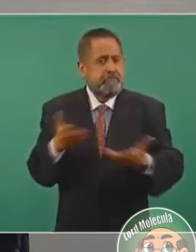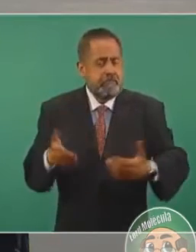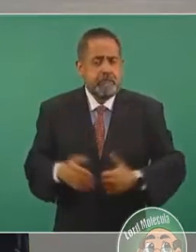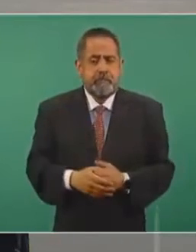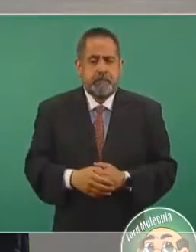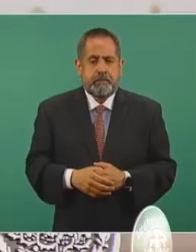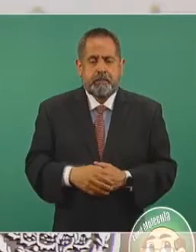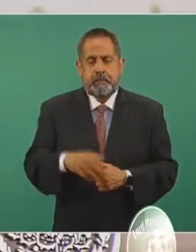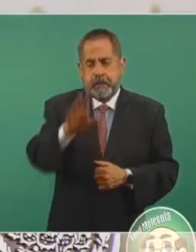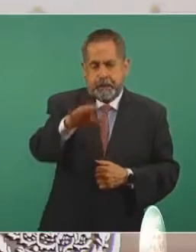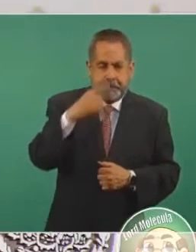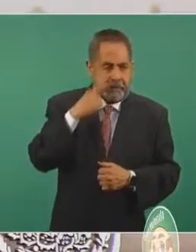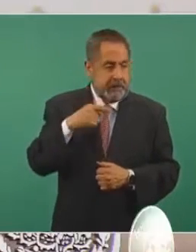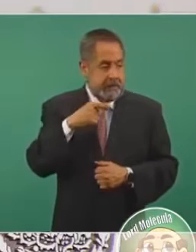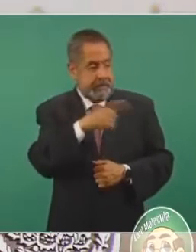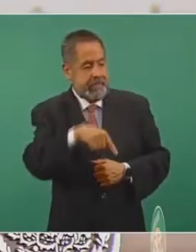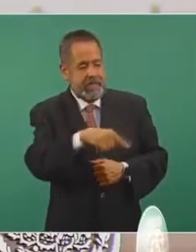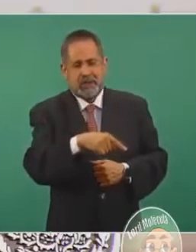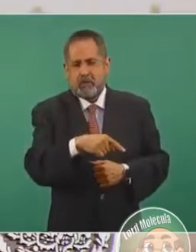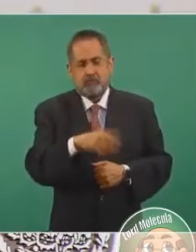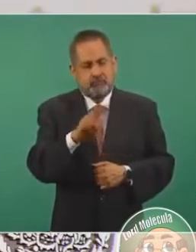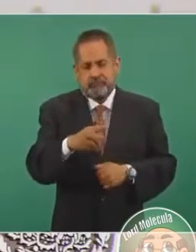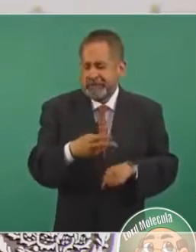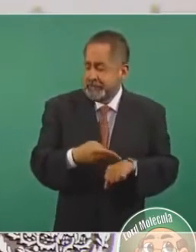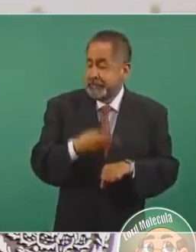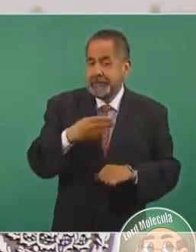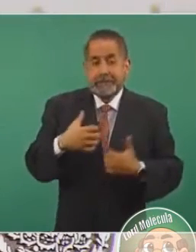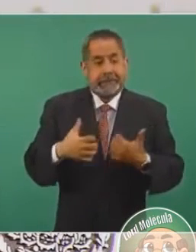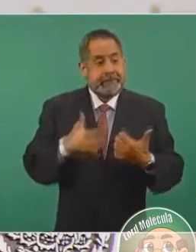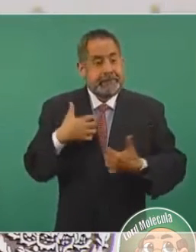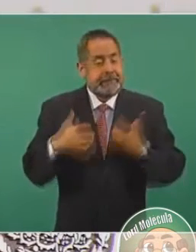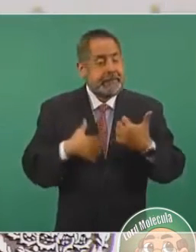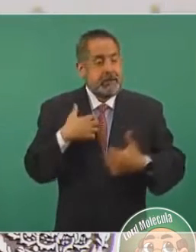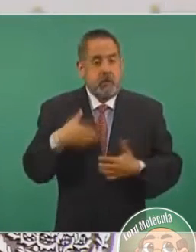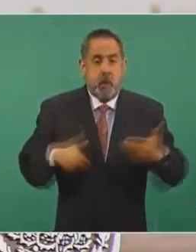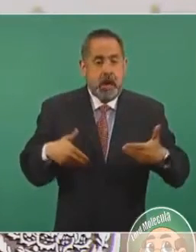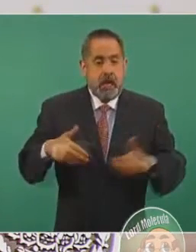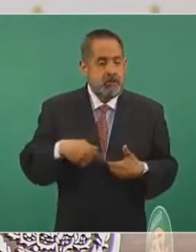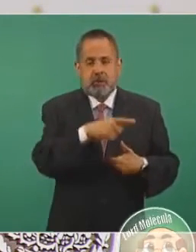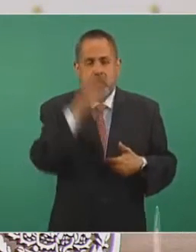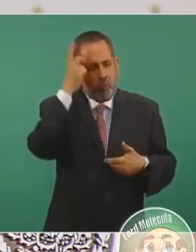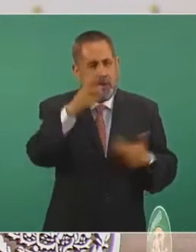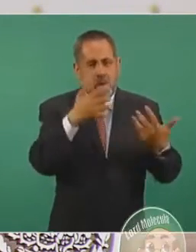están muy molestos los dueños de las empresas